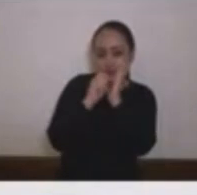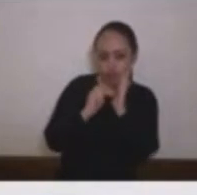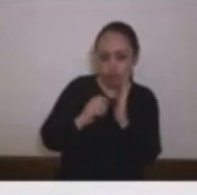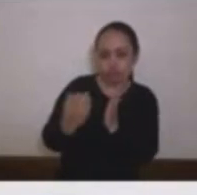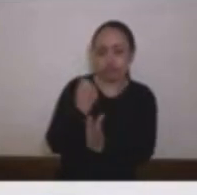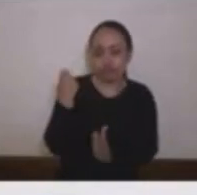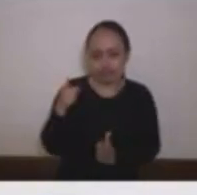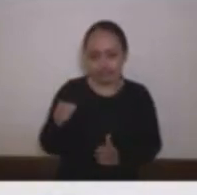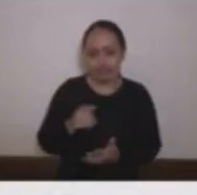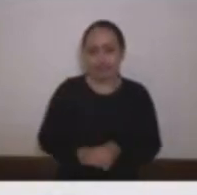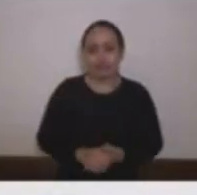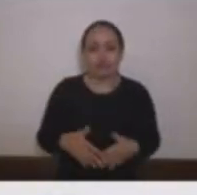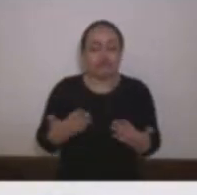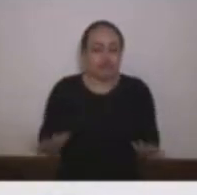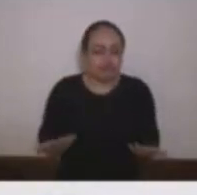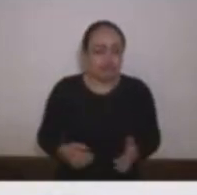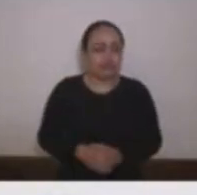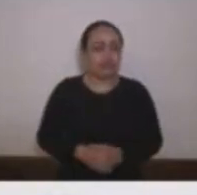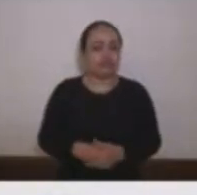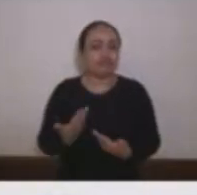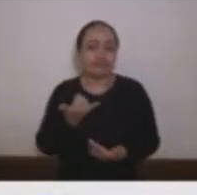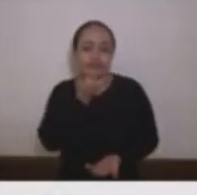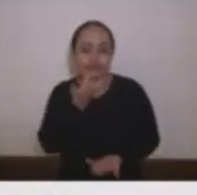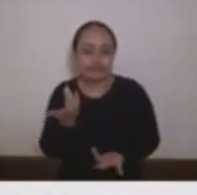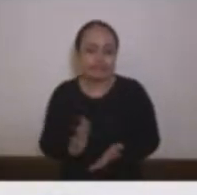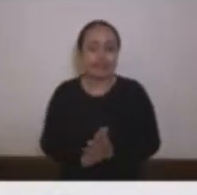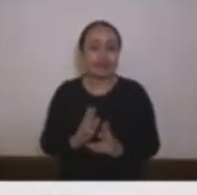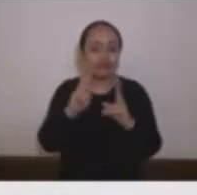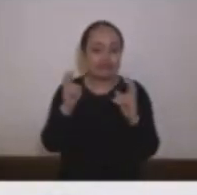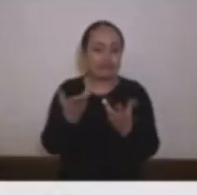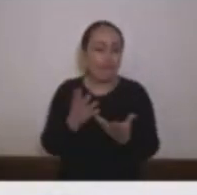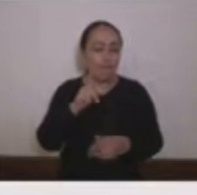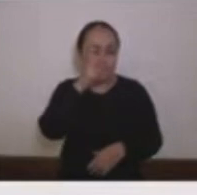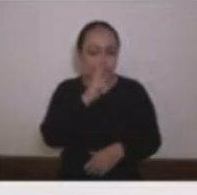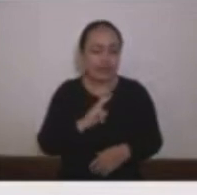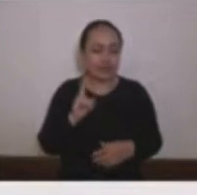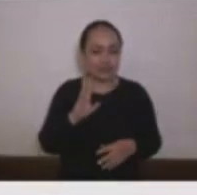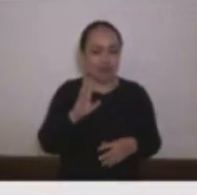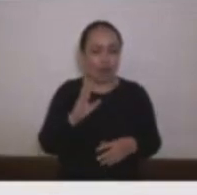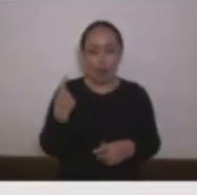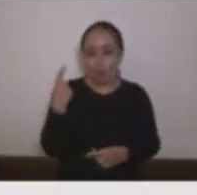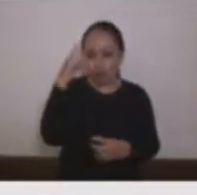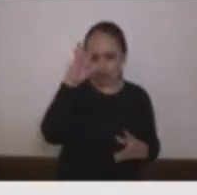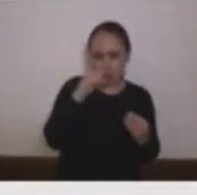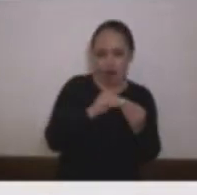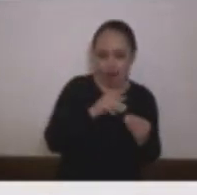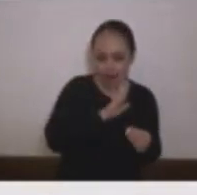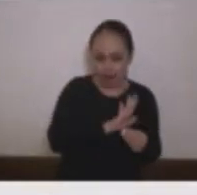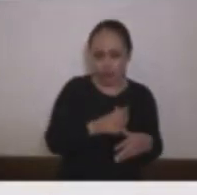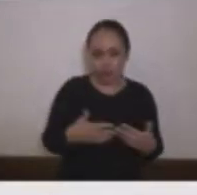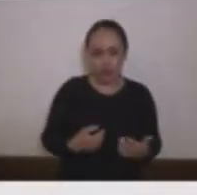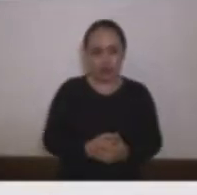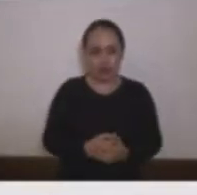sobre esto se ha hablado de un presunto acuerdo político que lo han denominado el acuerdo de Palo Grande en honor al